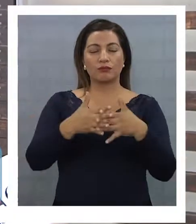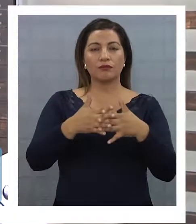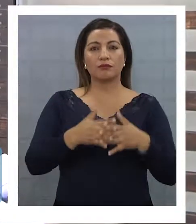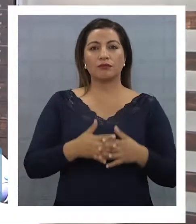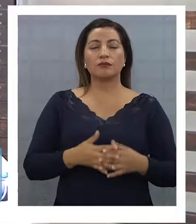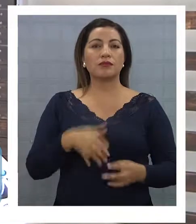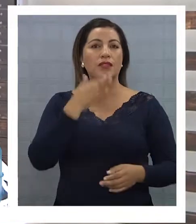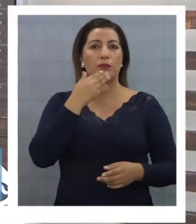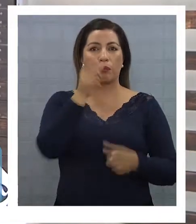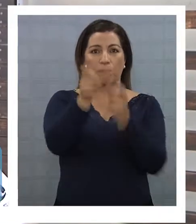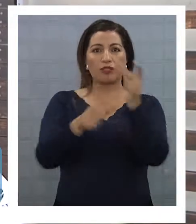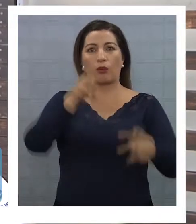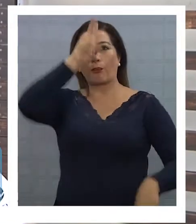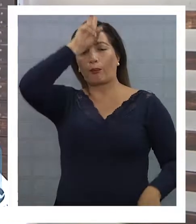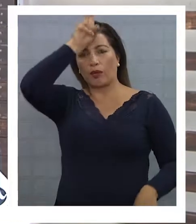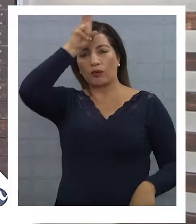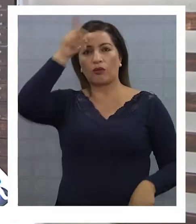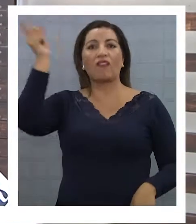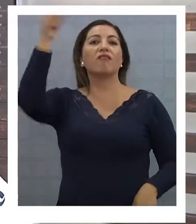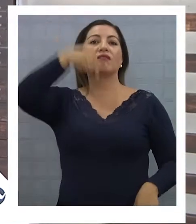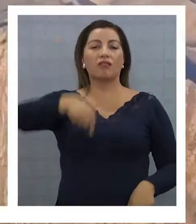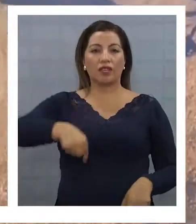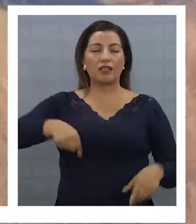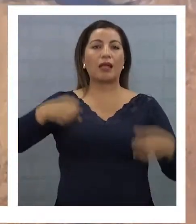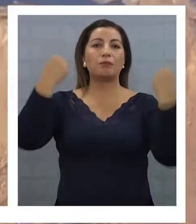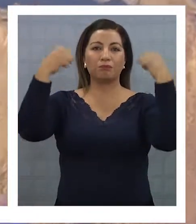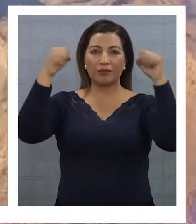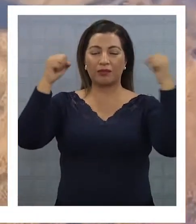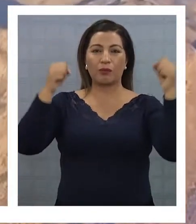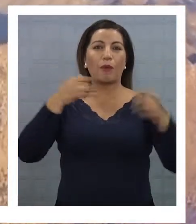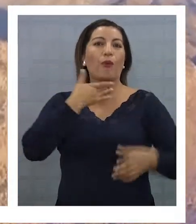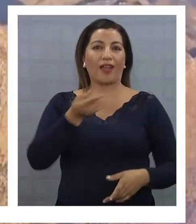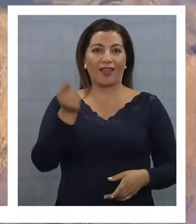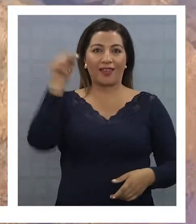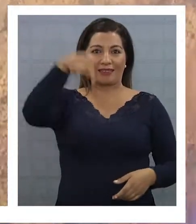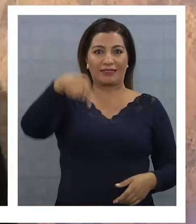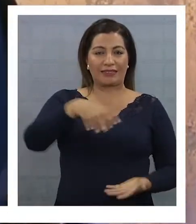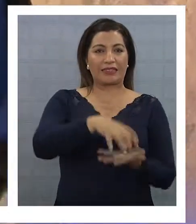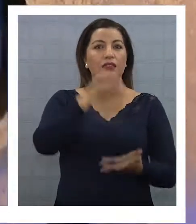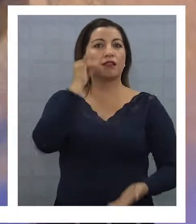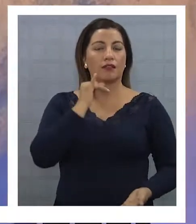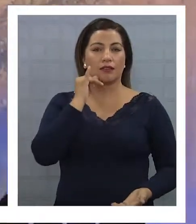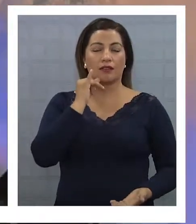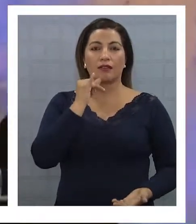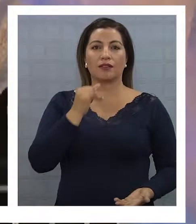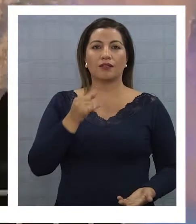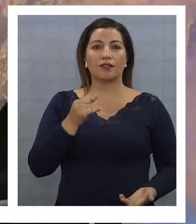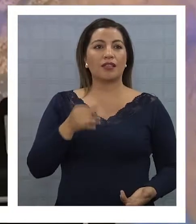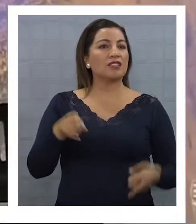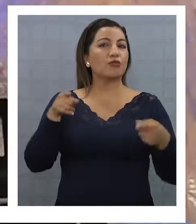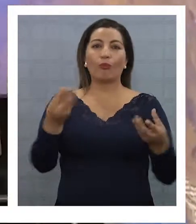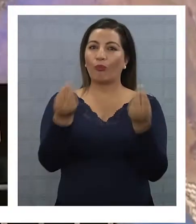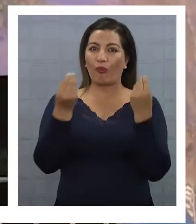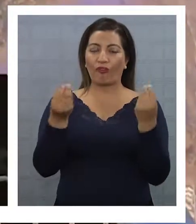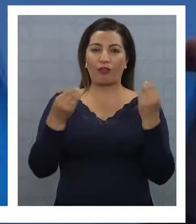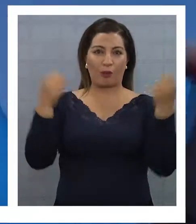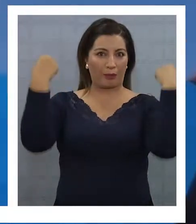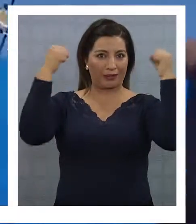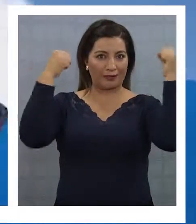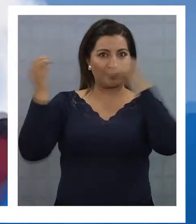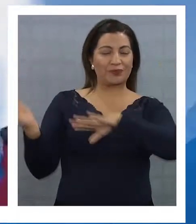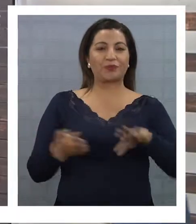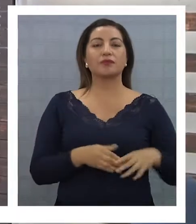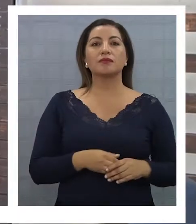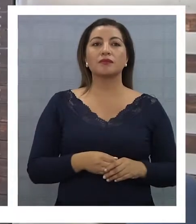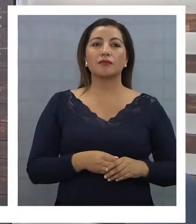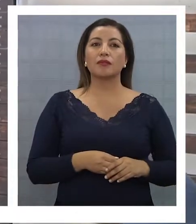pasan de Perú, vienen a practicar Sambor acá porque las condiciones se prestan acá para poder realizarlo. Las